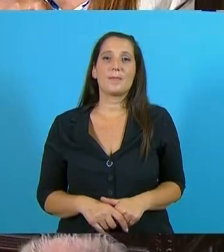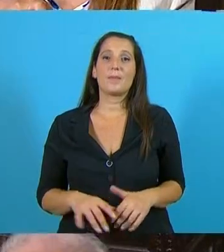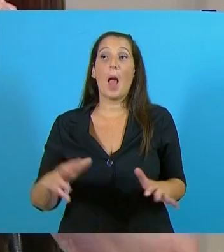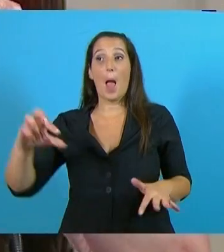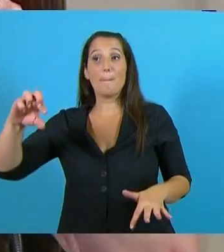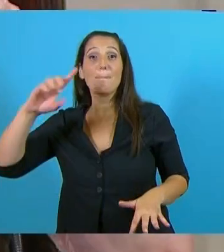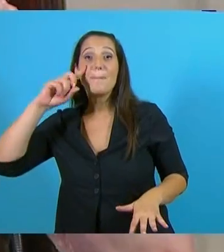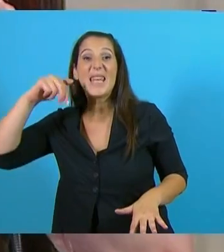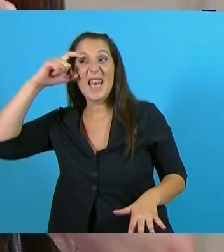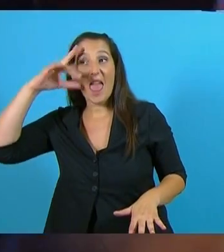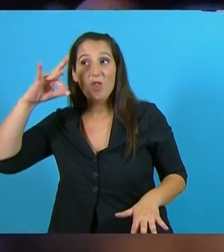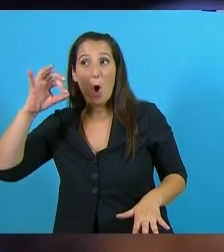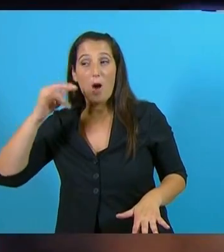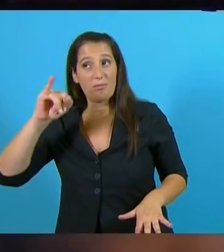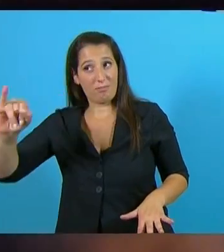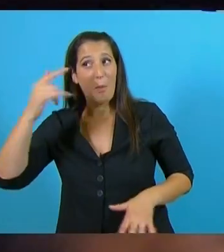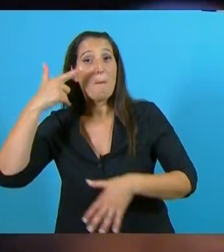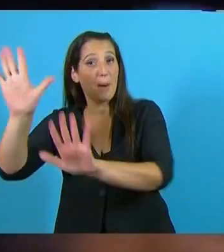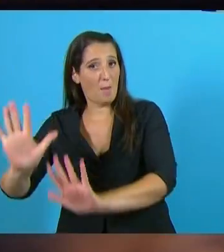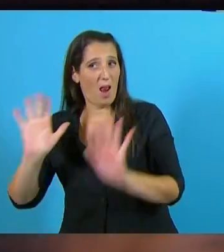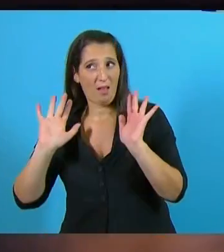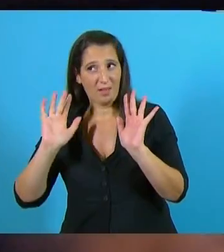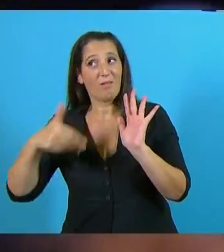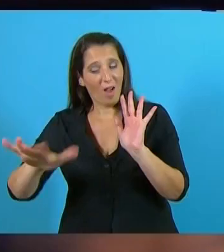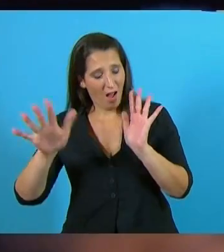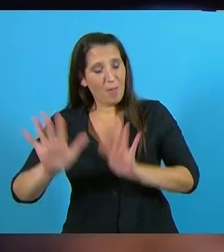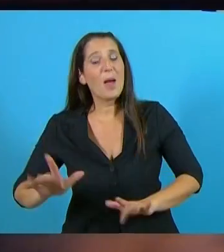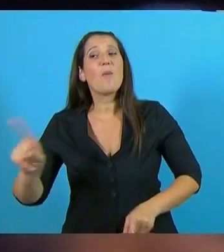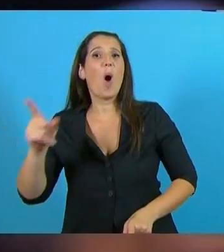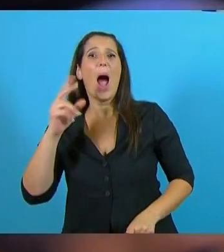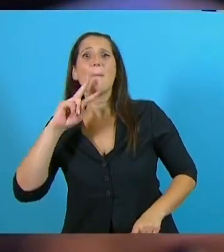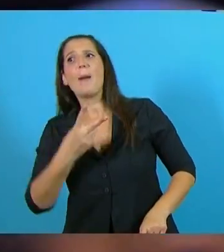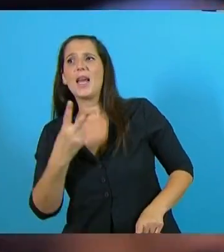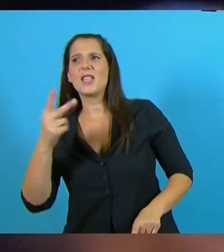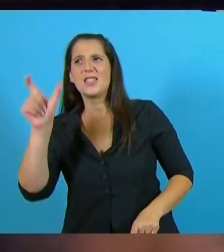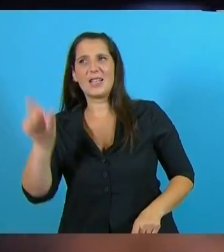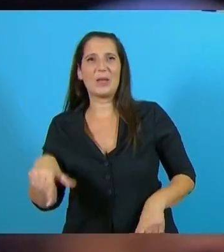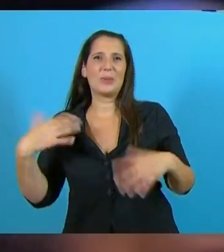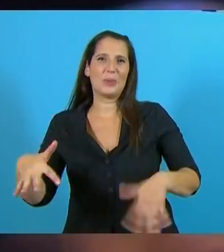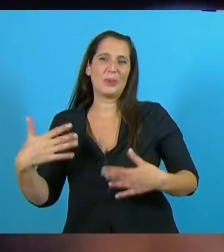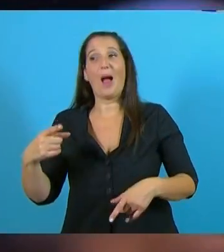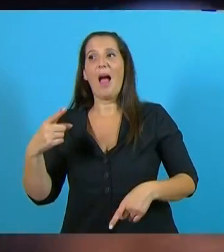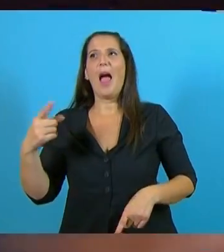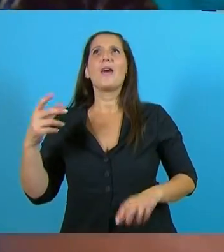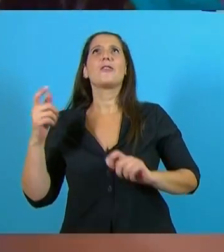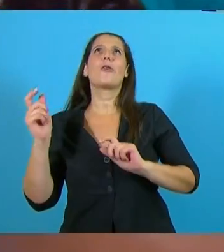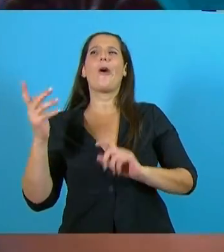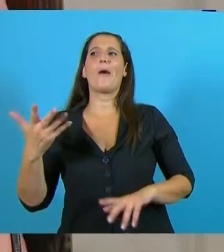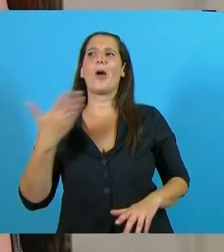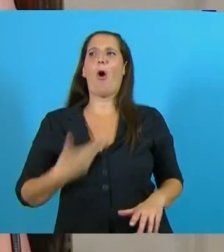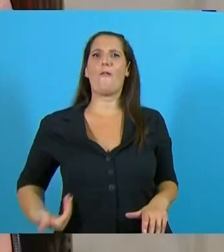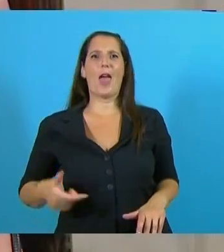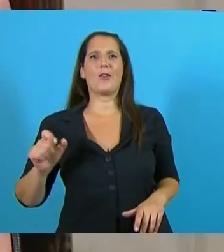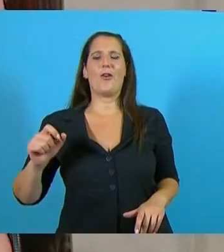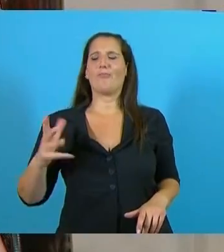Pinedo, preparate, mirá vos, preparate Pinedo, vos con ese apellido estatizando los ferrocarriles, no sé cómo lo van a explicar, pero